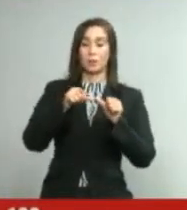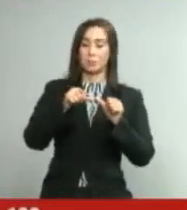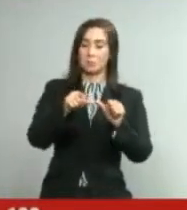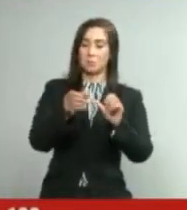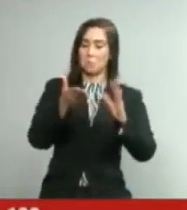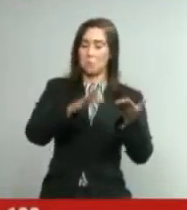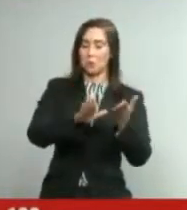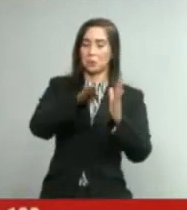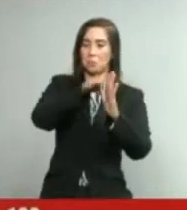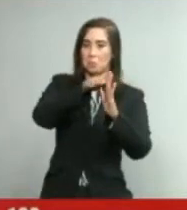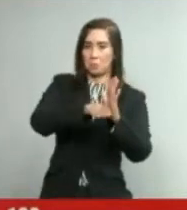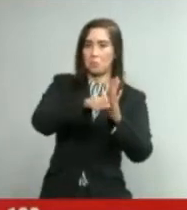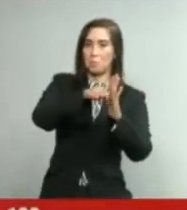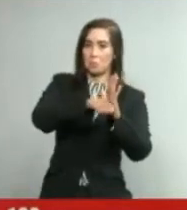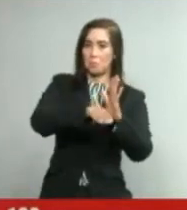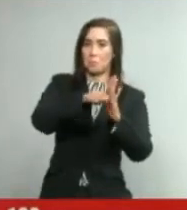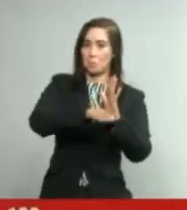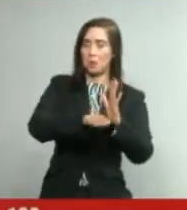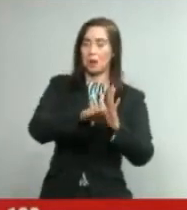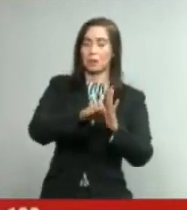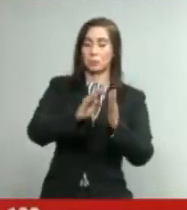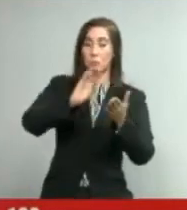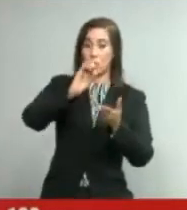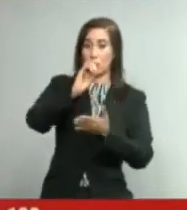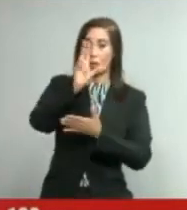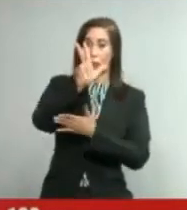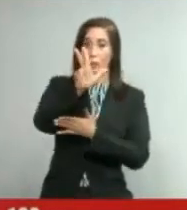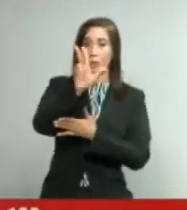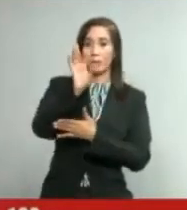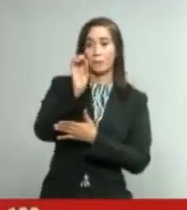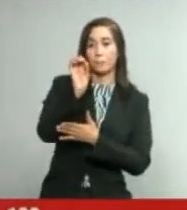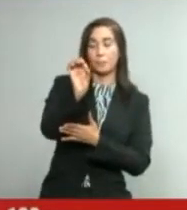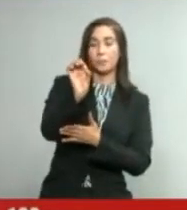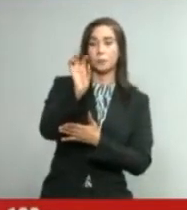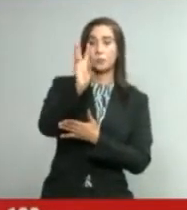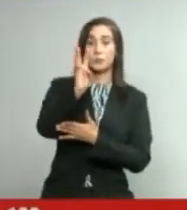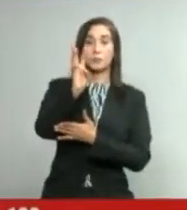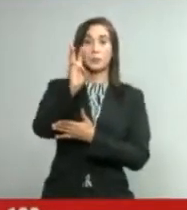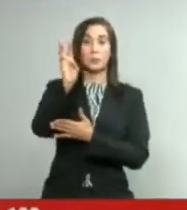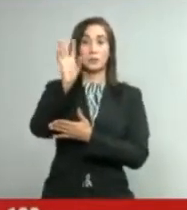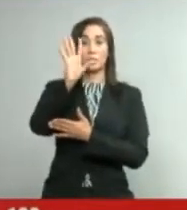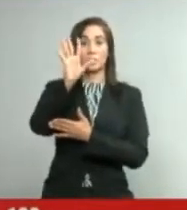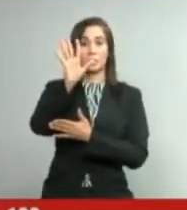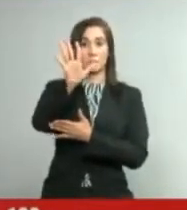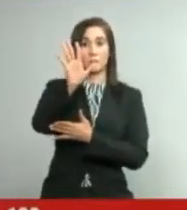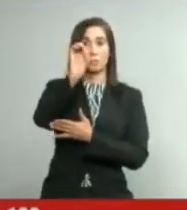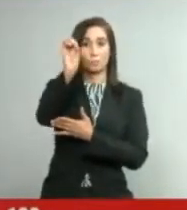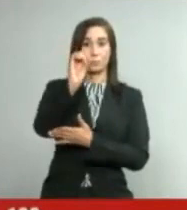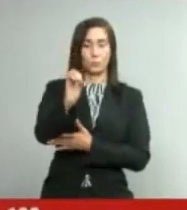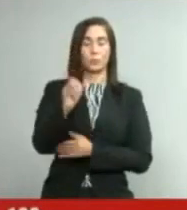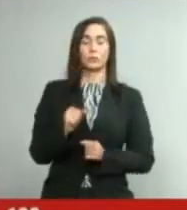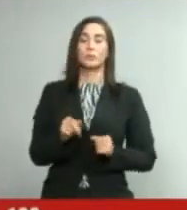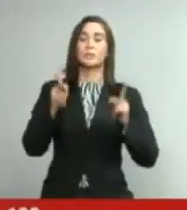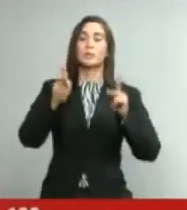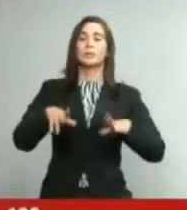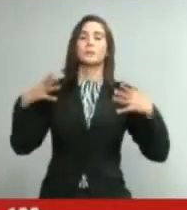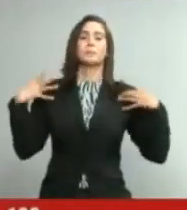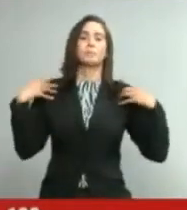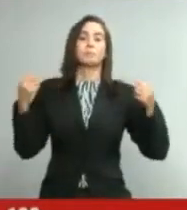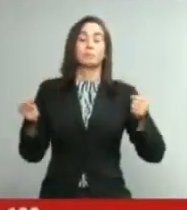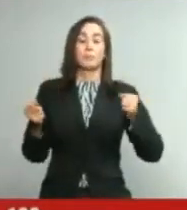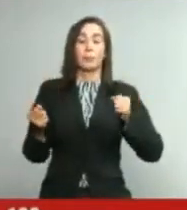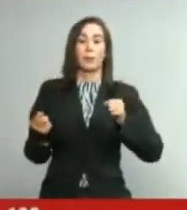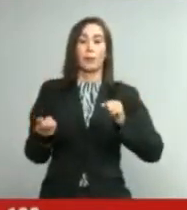descenso situándose en 3.65%. El número de recuperados, 3